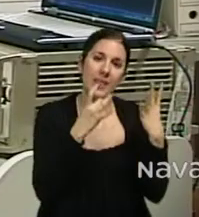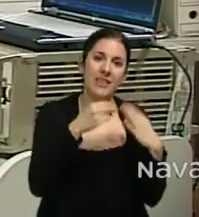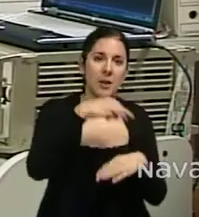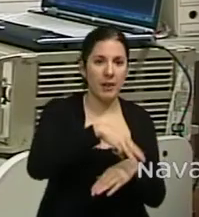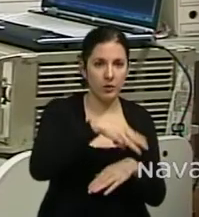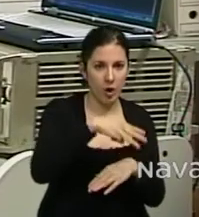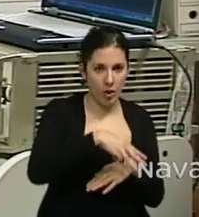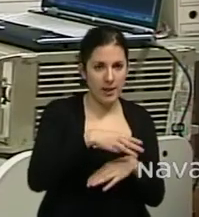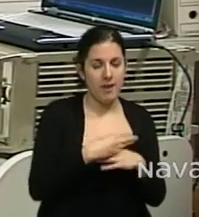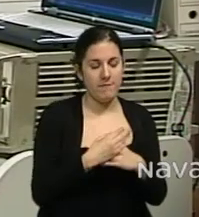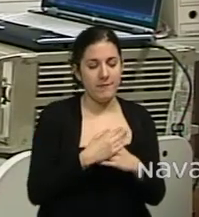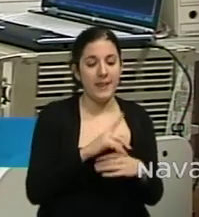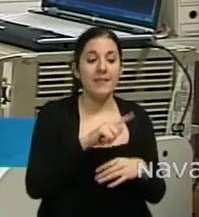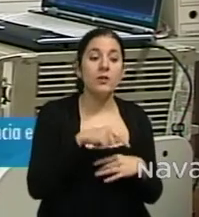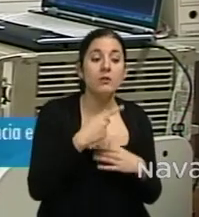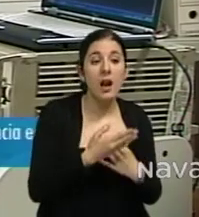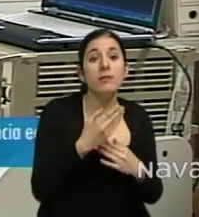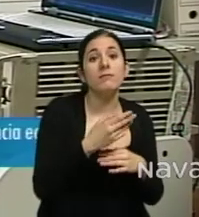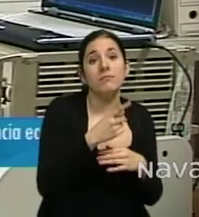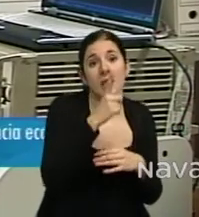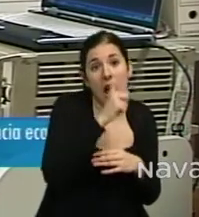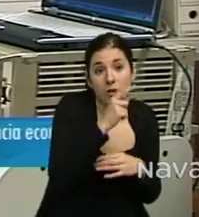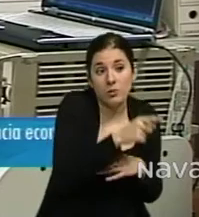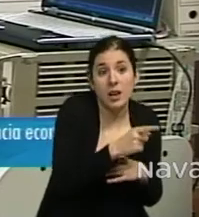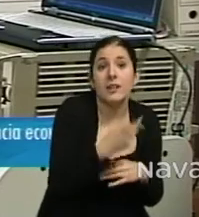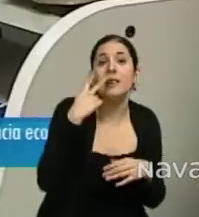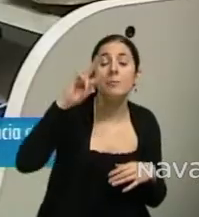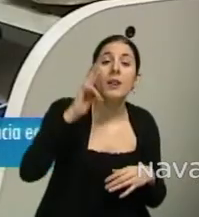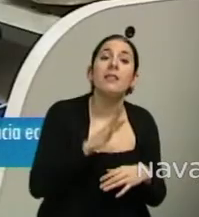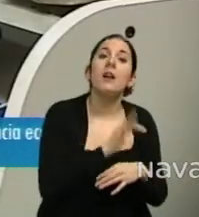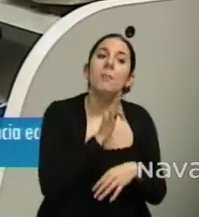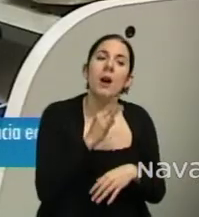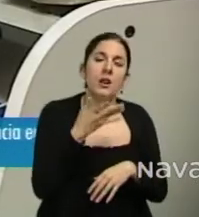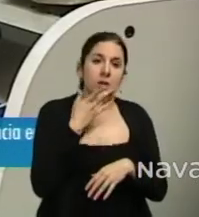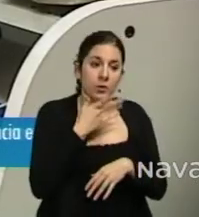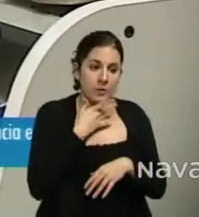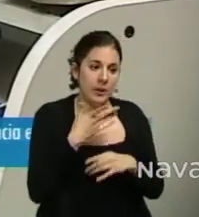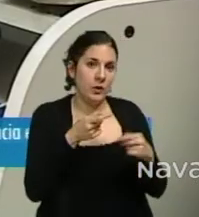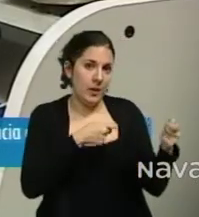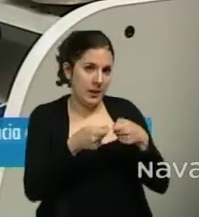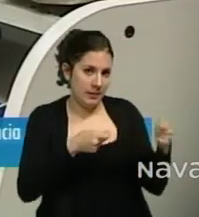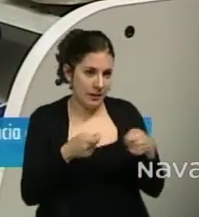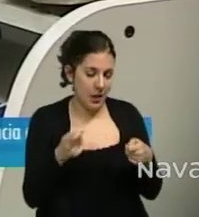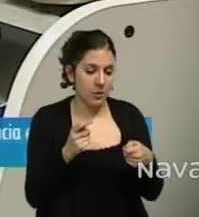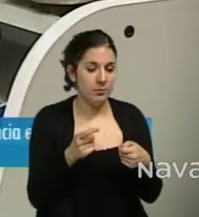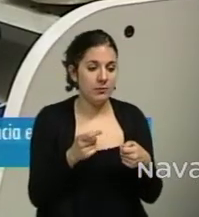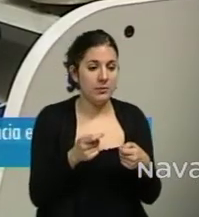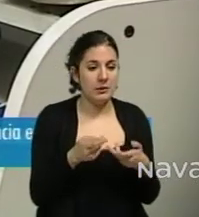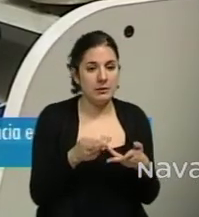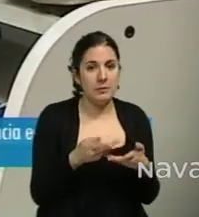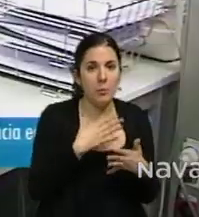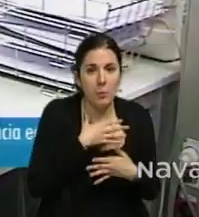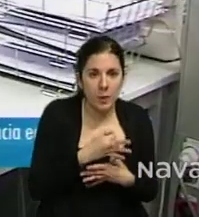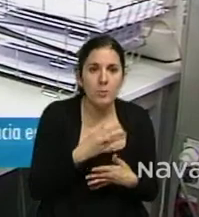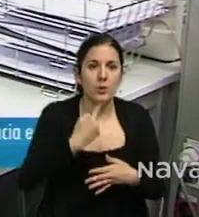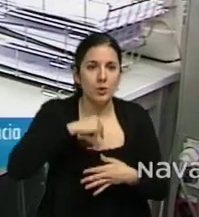pero, bueno, esos años de experiencia más el conocimiento del mercado nos permite animarnos y